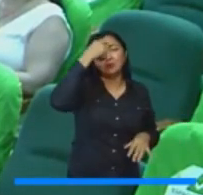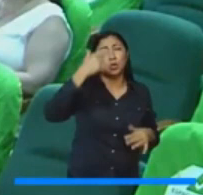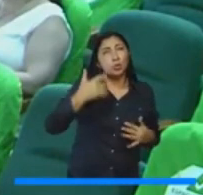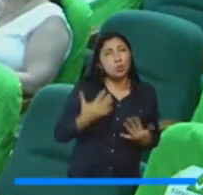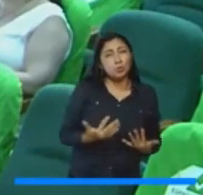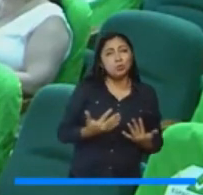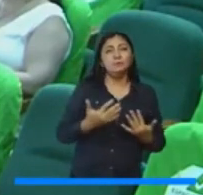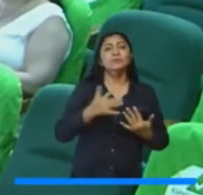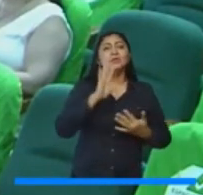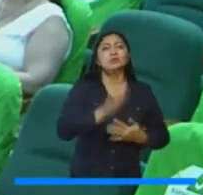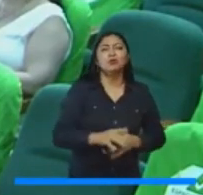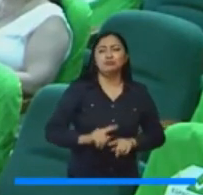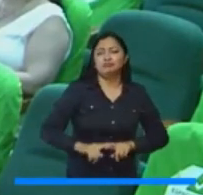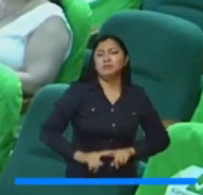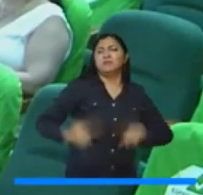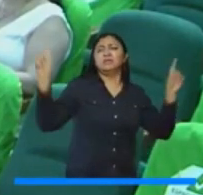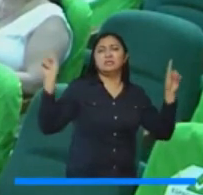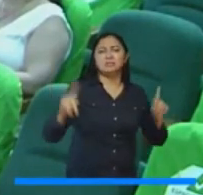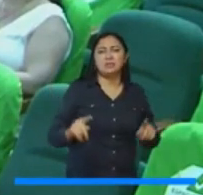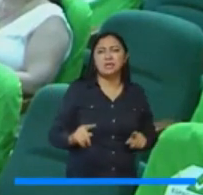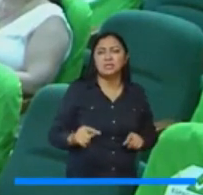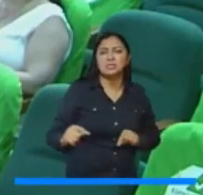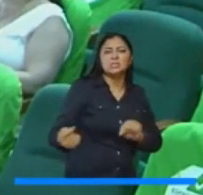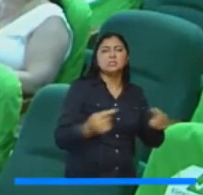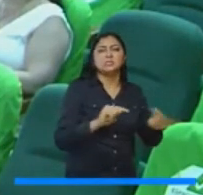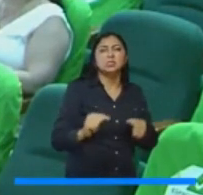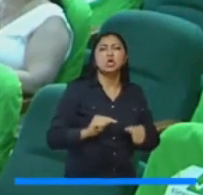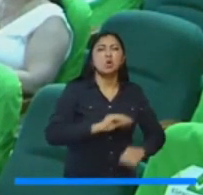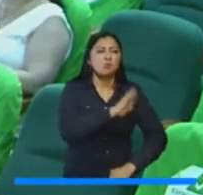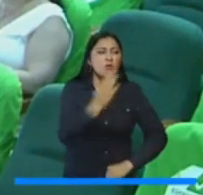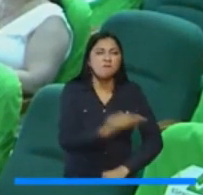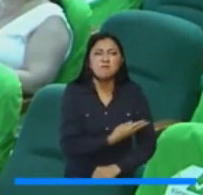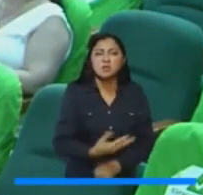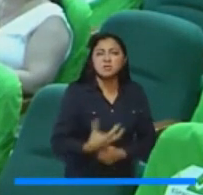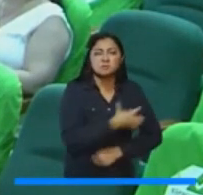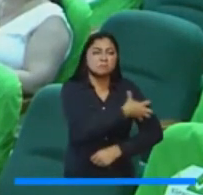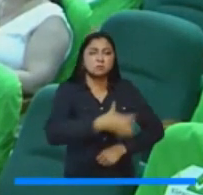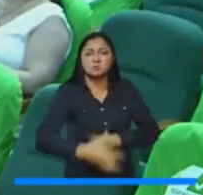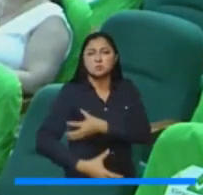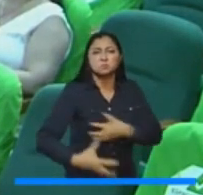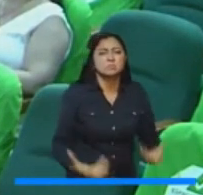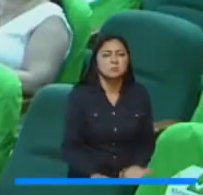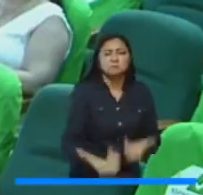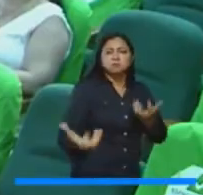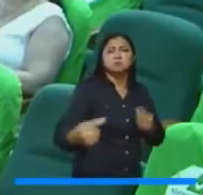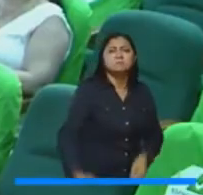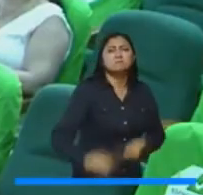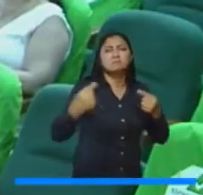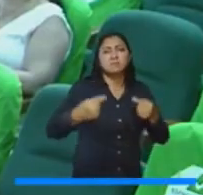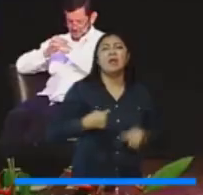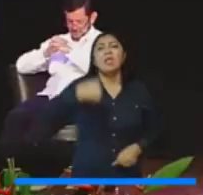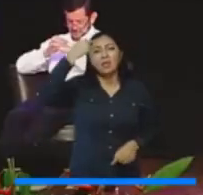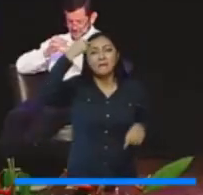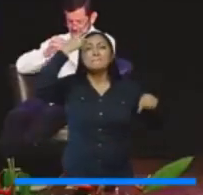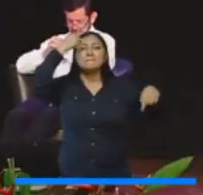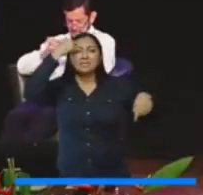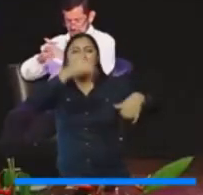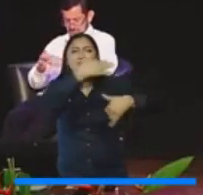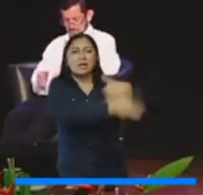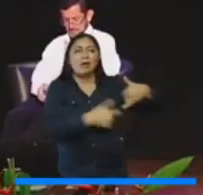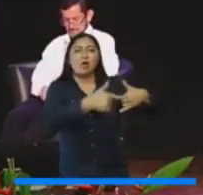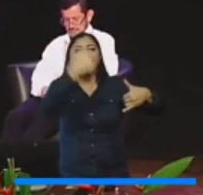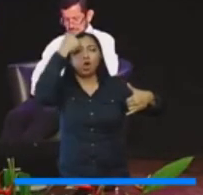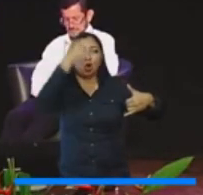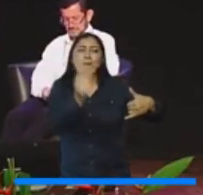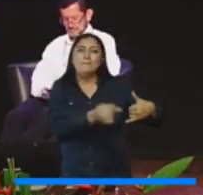diferencias, las controversias, es a través de la fuerza. Y ese ha sido un criterio determinante, no solamente en la vida social, sino,